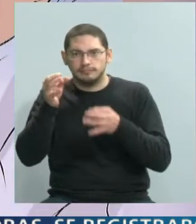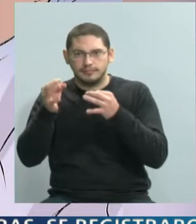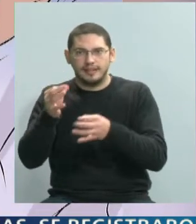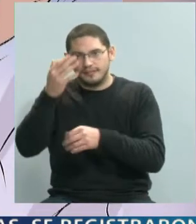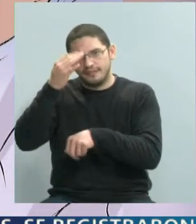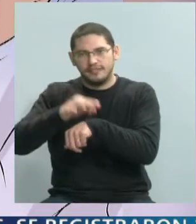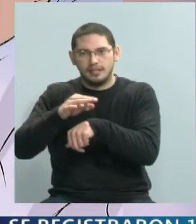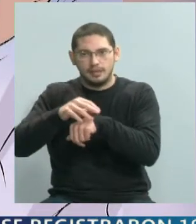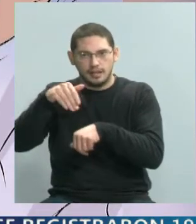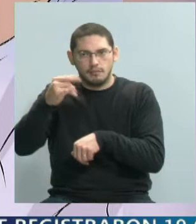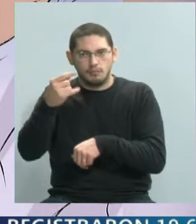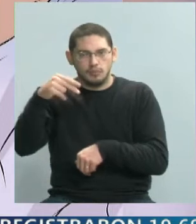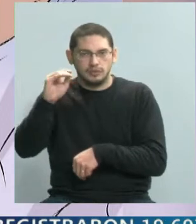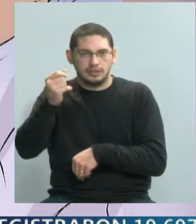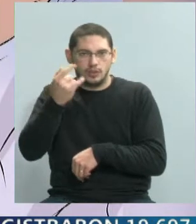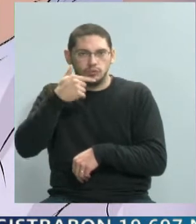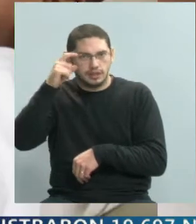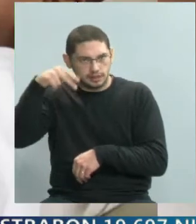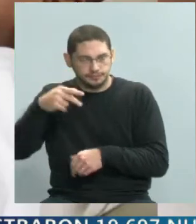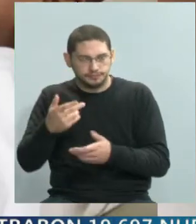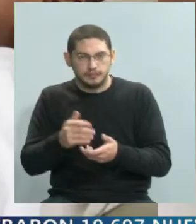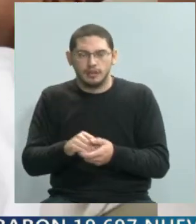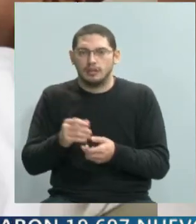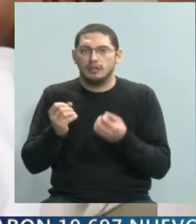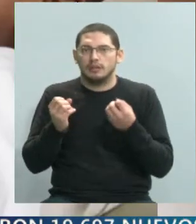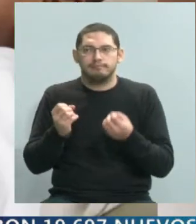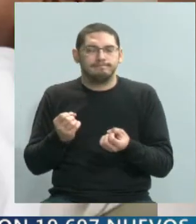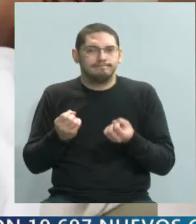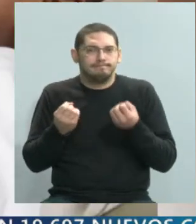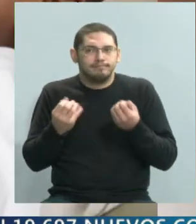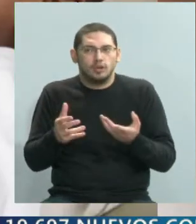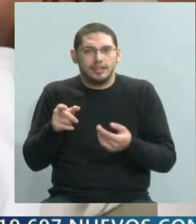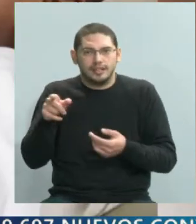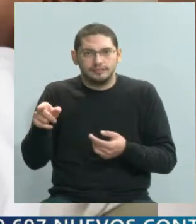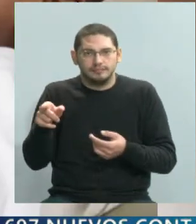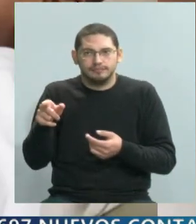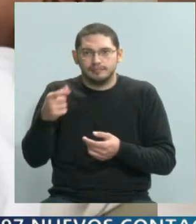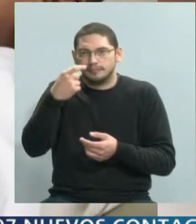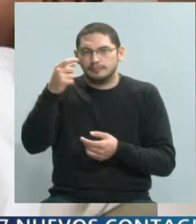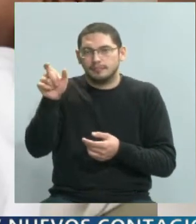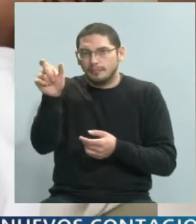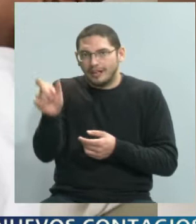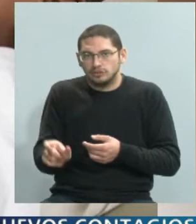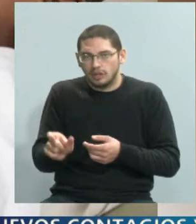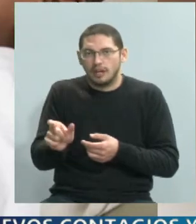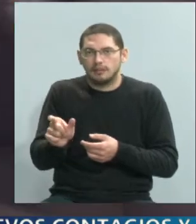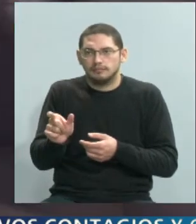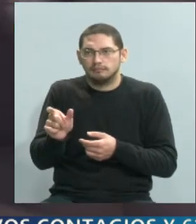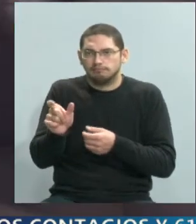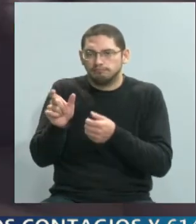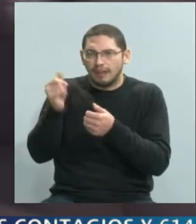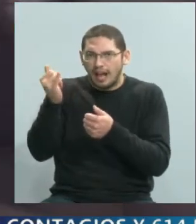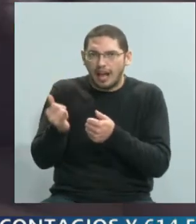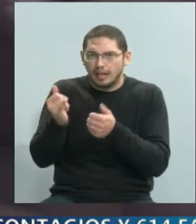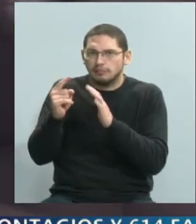Porque en realidad no hay una personalidad que se pueda discutir como, bueno, se cumplen estos